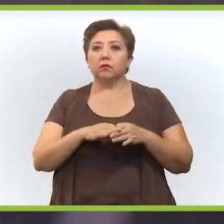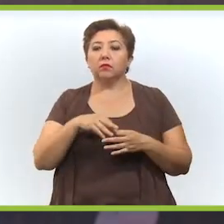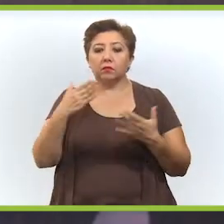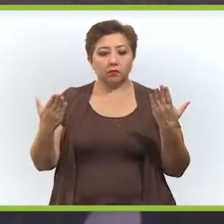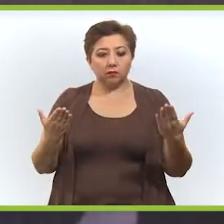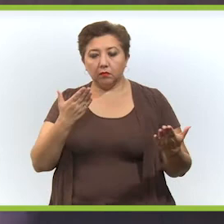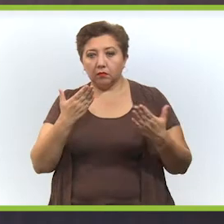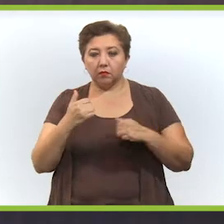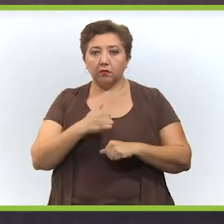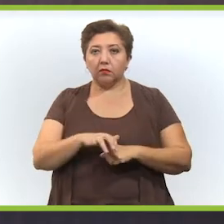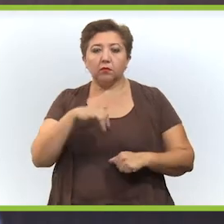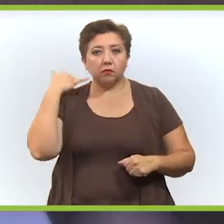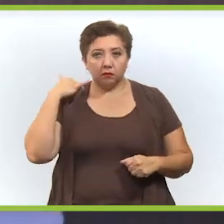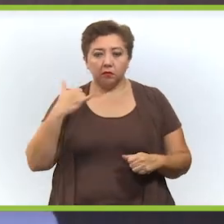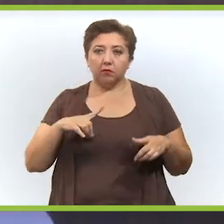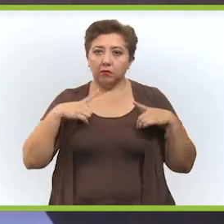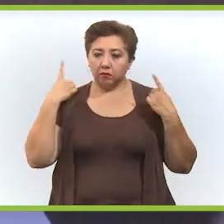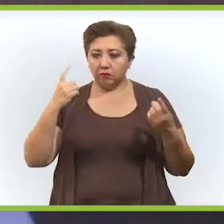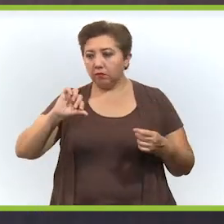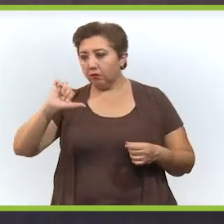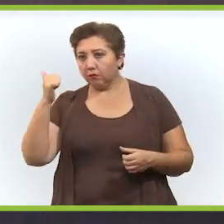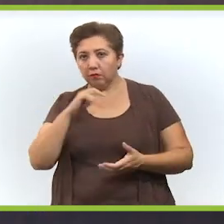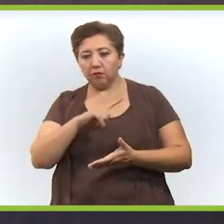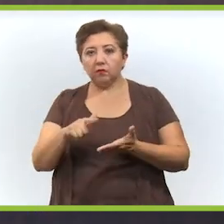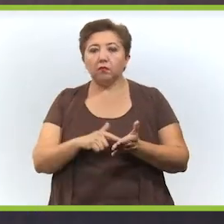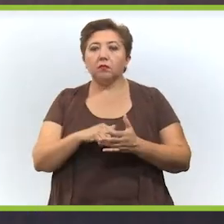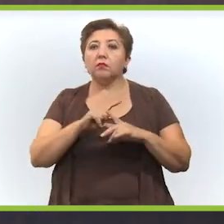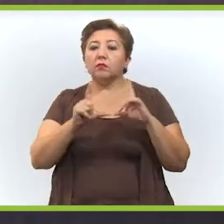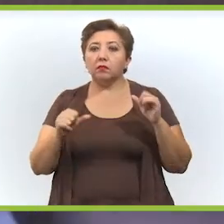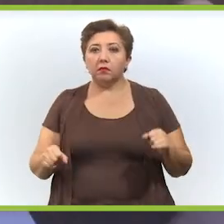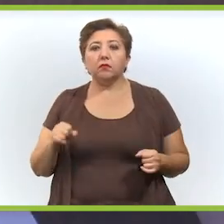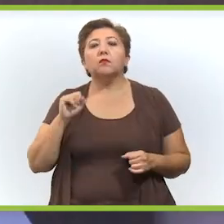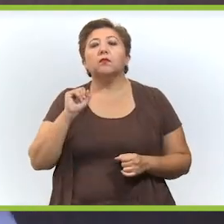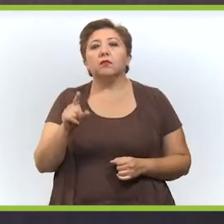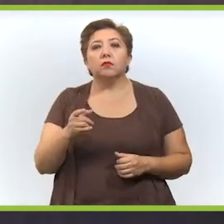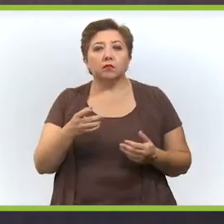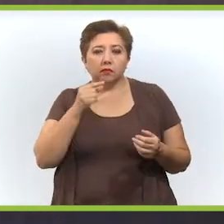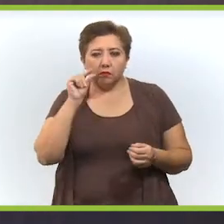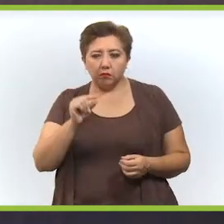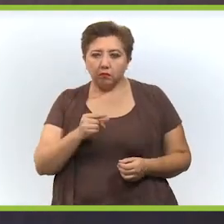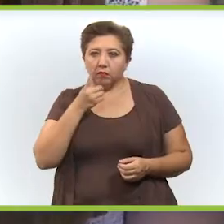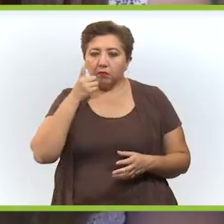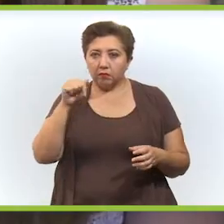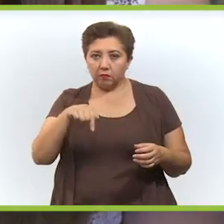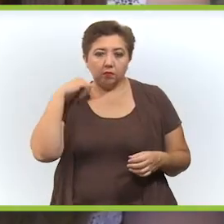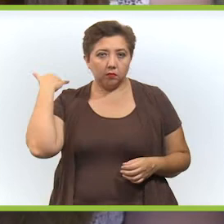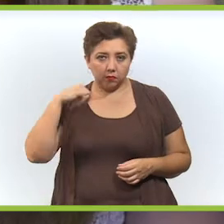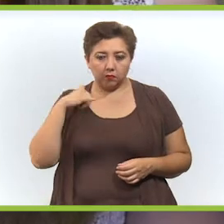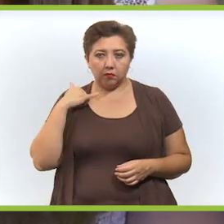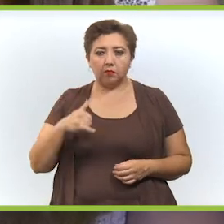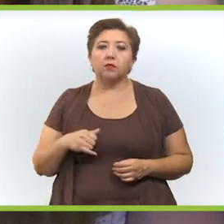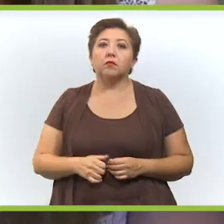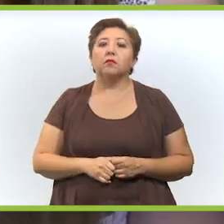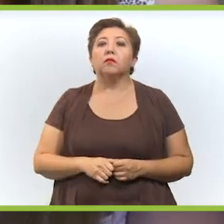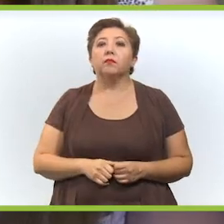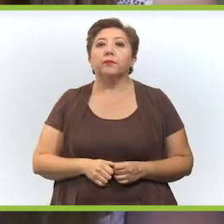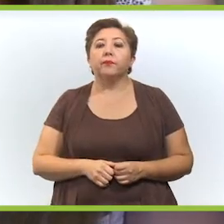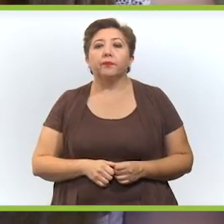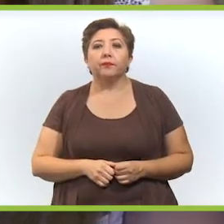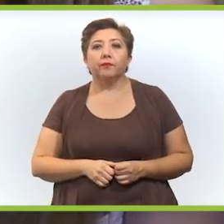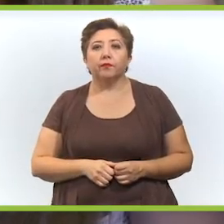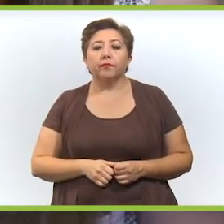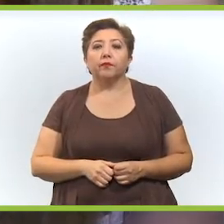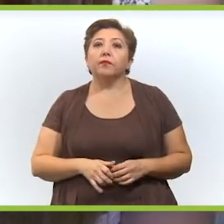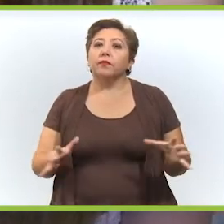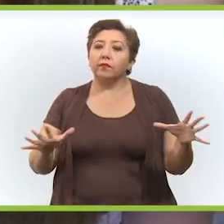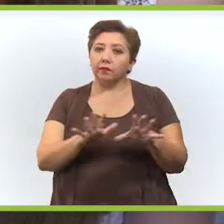en otros lugares del país y hay un abismo de diferencia como estamos aquí en Yucatán a como están en otros lugares. Cambiando de temas, gobernador, una de